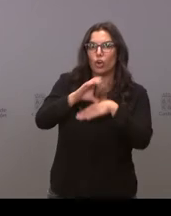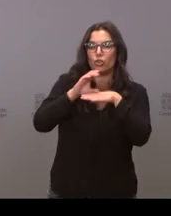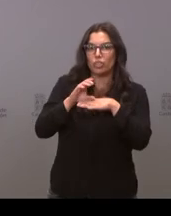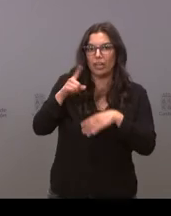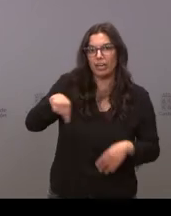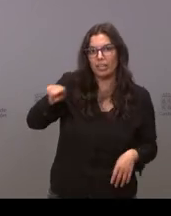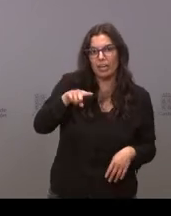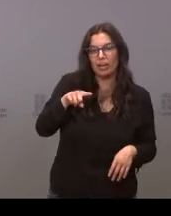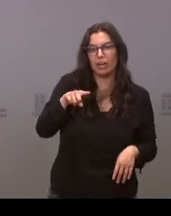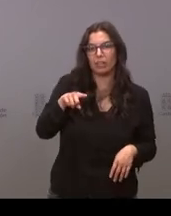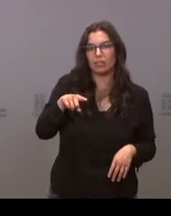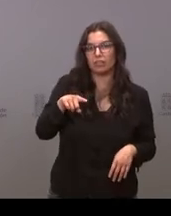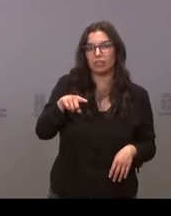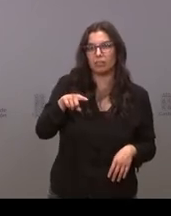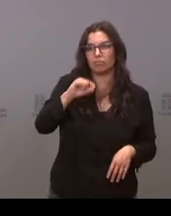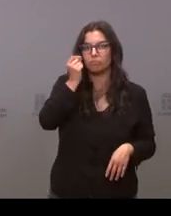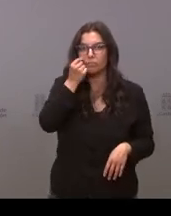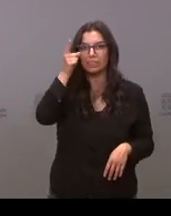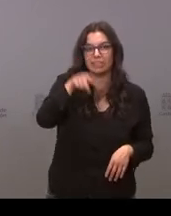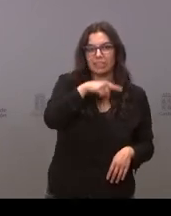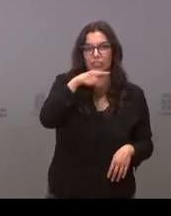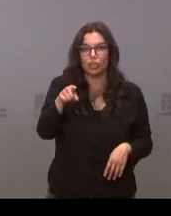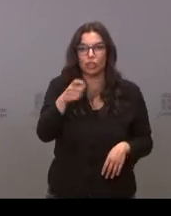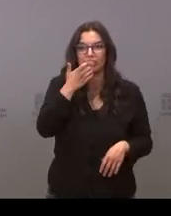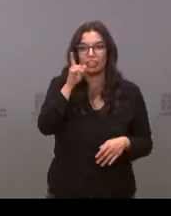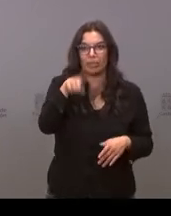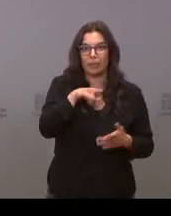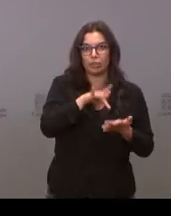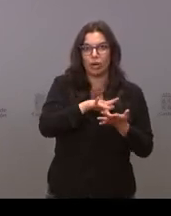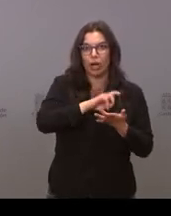está sobre sobre el tema si ocurre en otras provincias